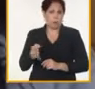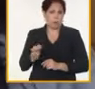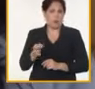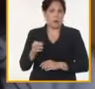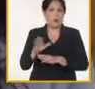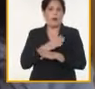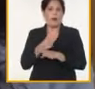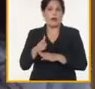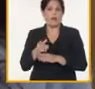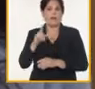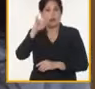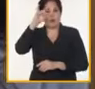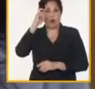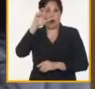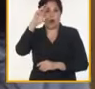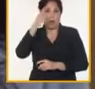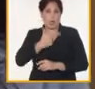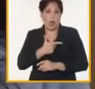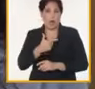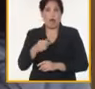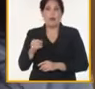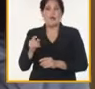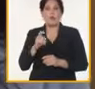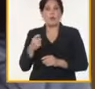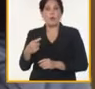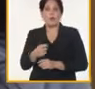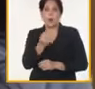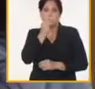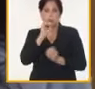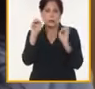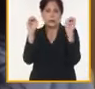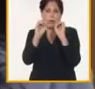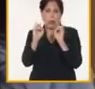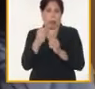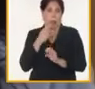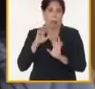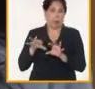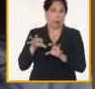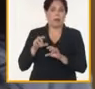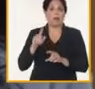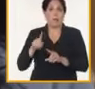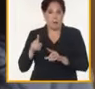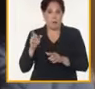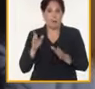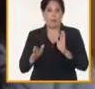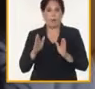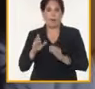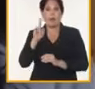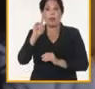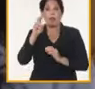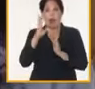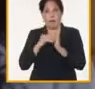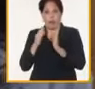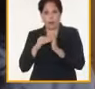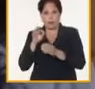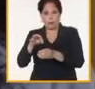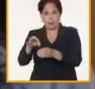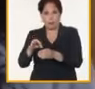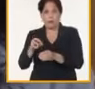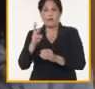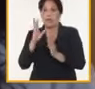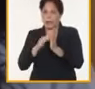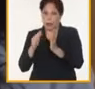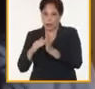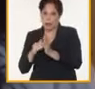variedades de soya transgénica. En estos momentos tenemos variedades de soya transgénica de ciclo corto, o de 90 días, y variedades de soya